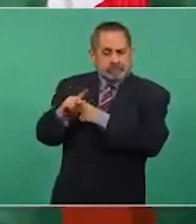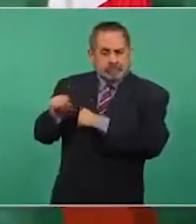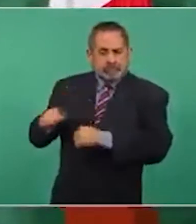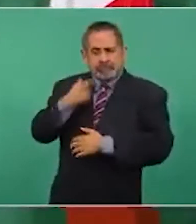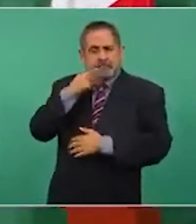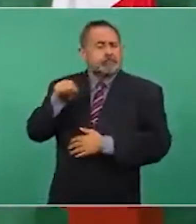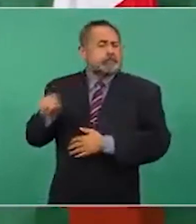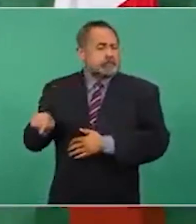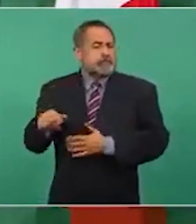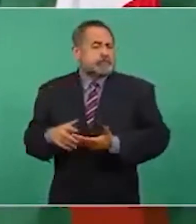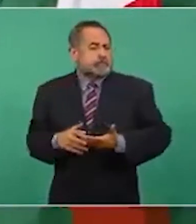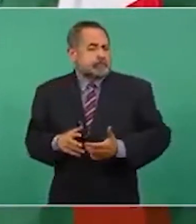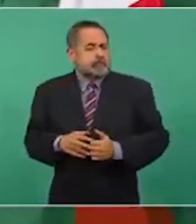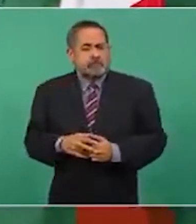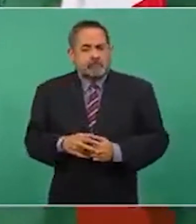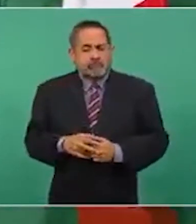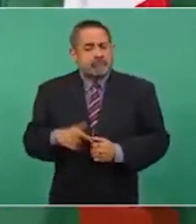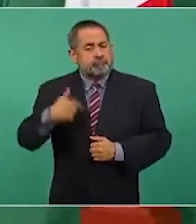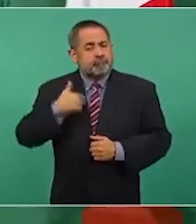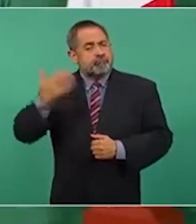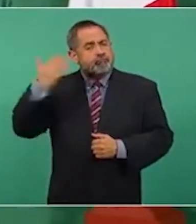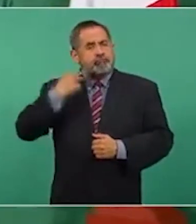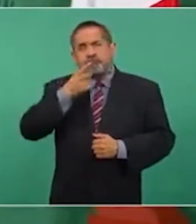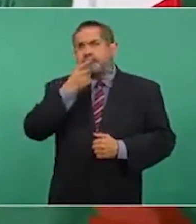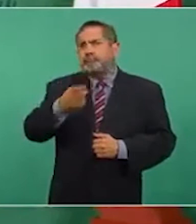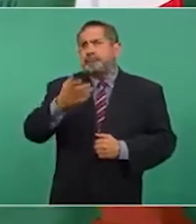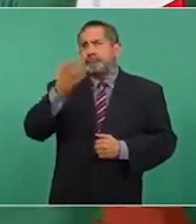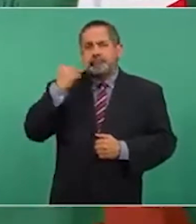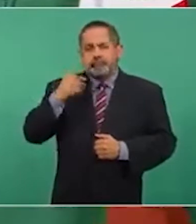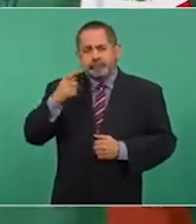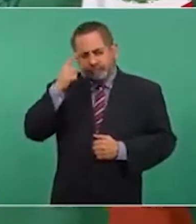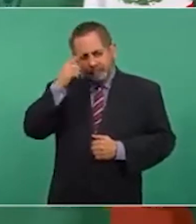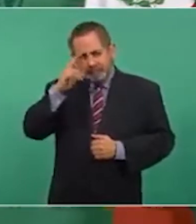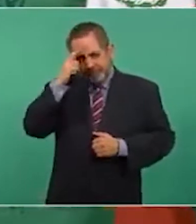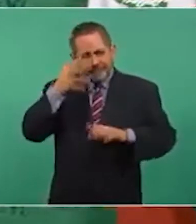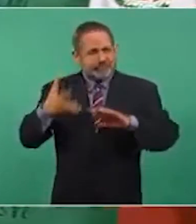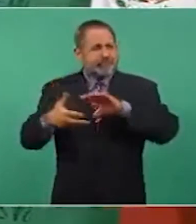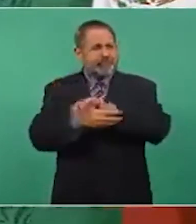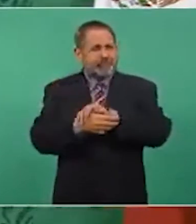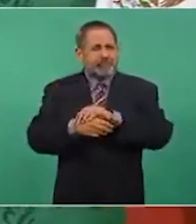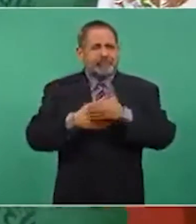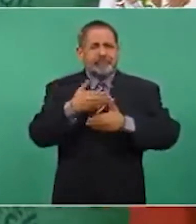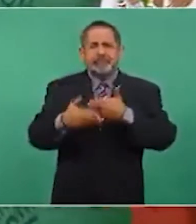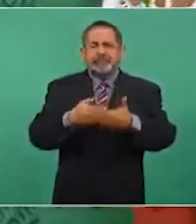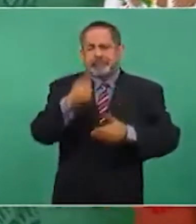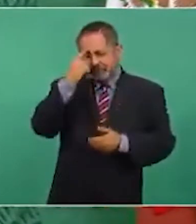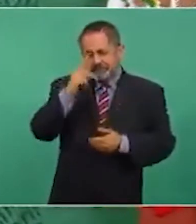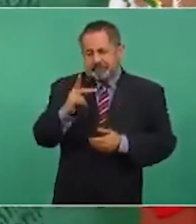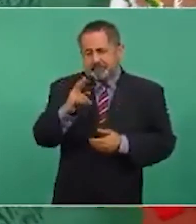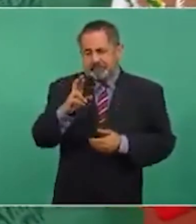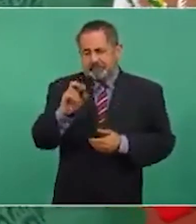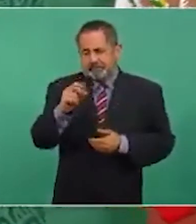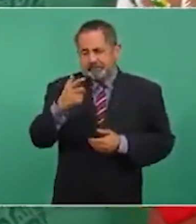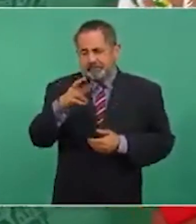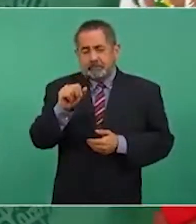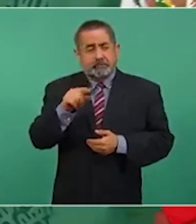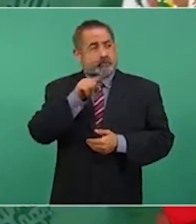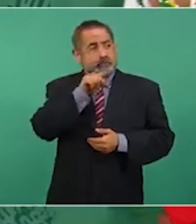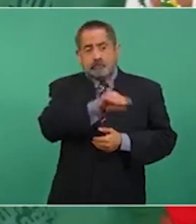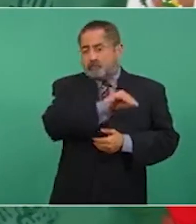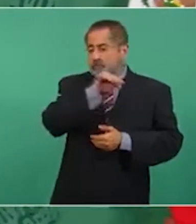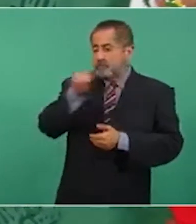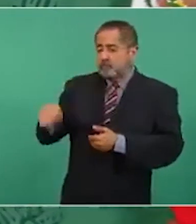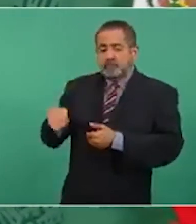Les decía yo que desde la Alianza para el Progreso, Estados Unidos no invierte